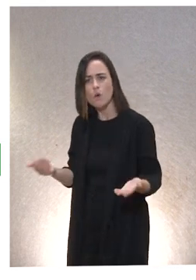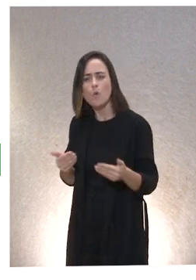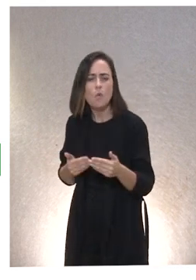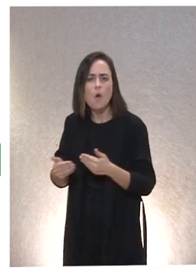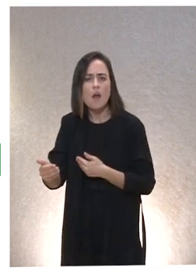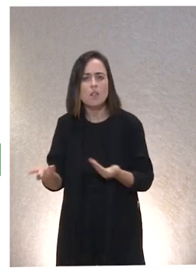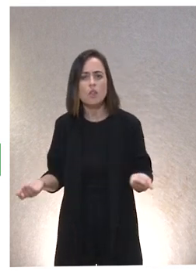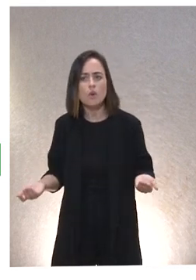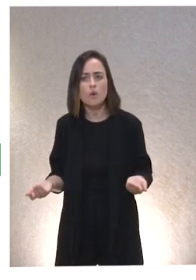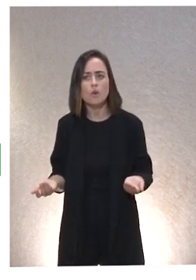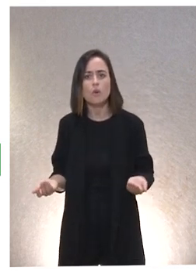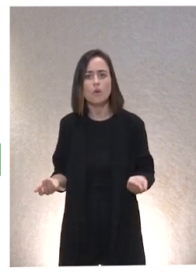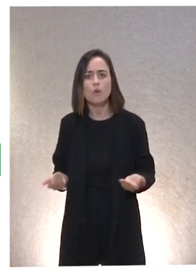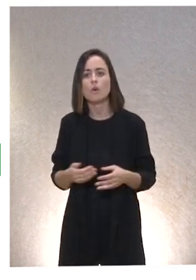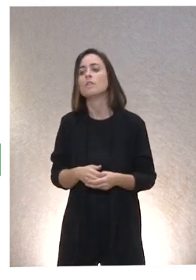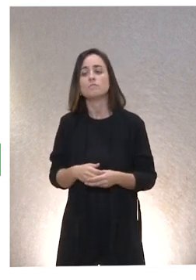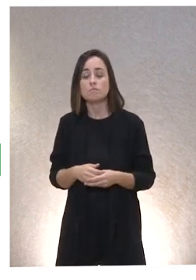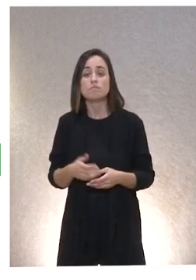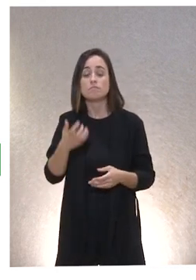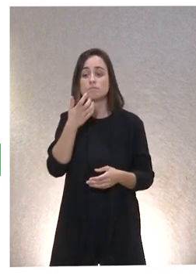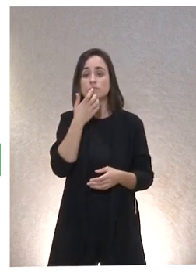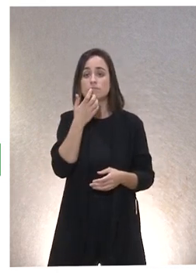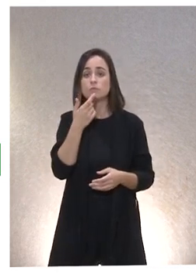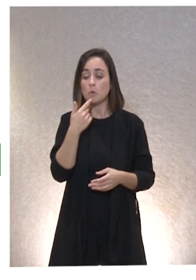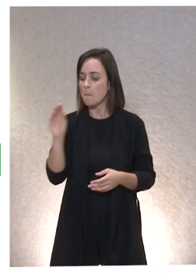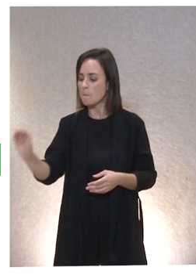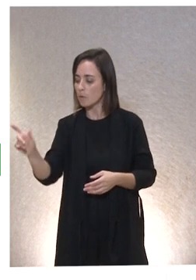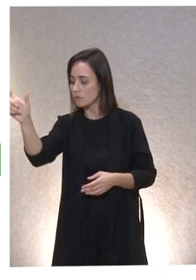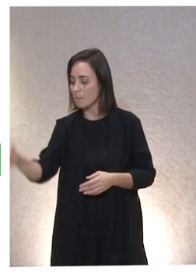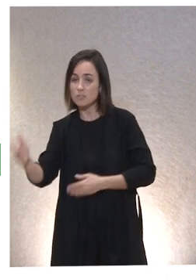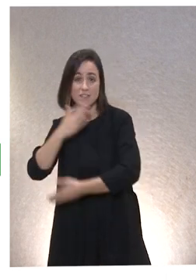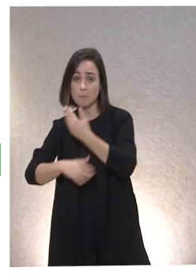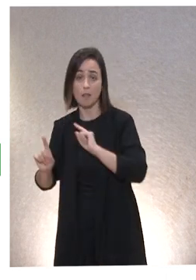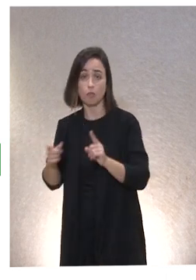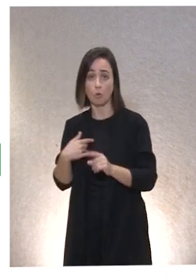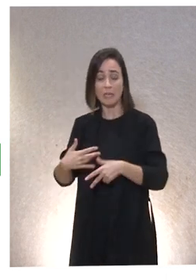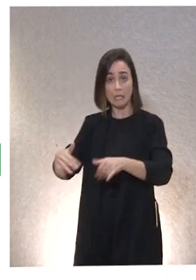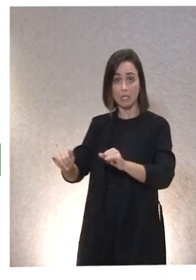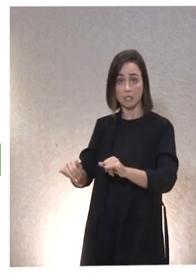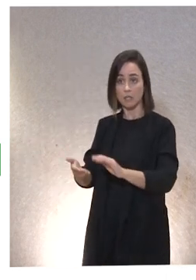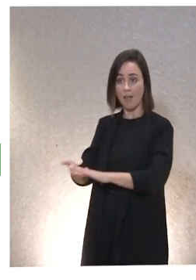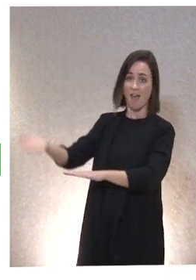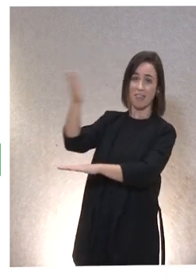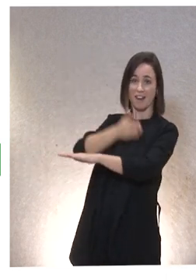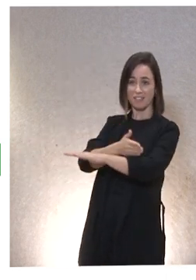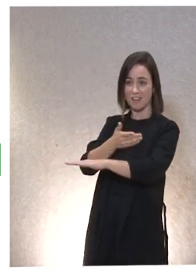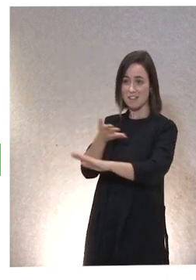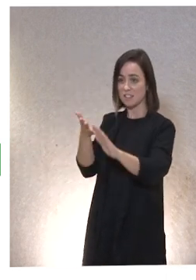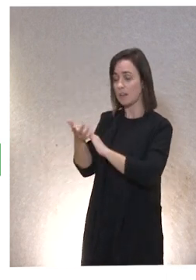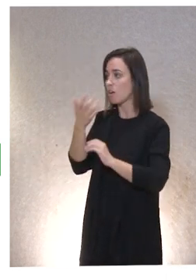en parte, ya he adelantado a ellos. Siendo conscientes de que no se dan y reciben solo bienes tangibles.